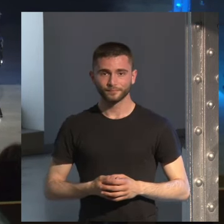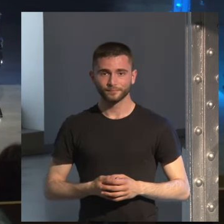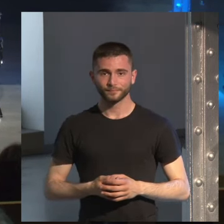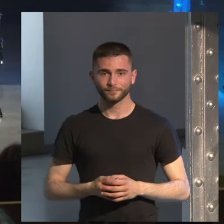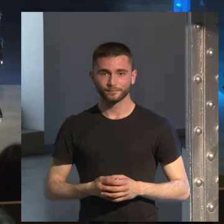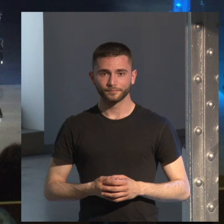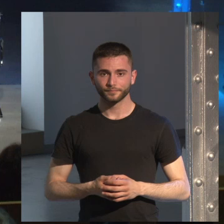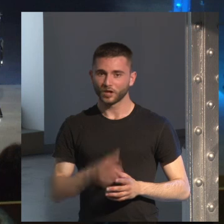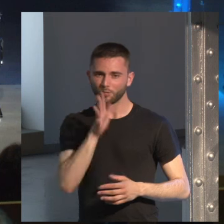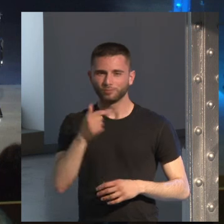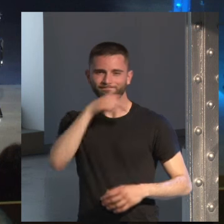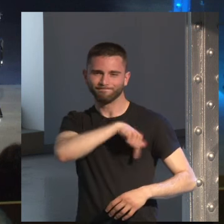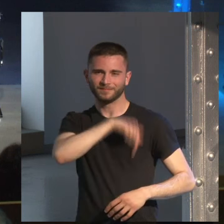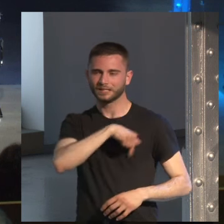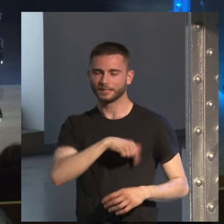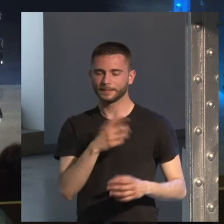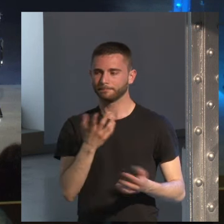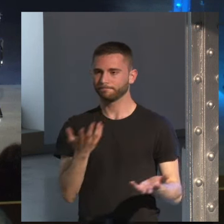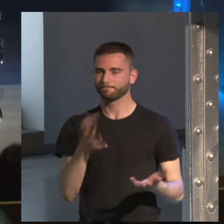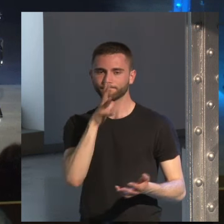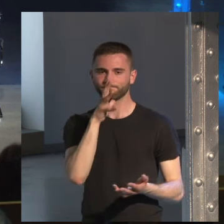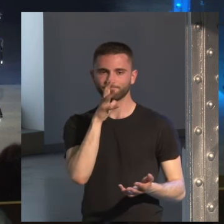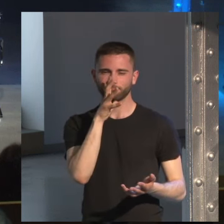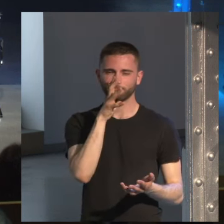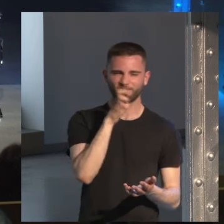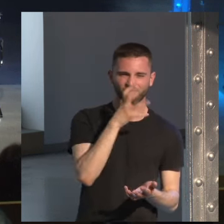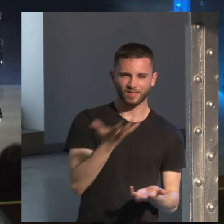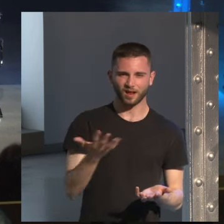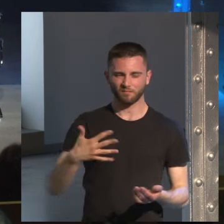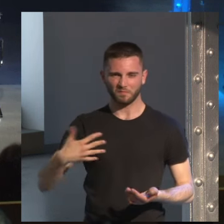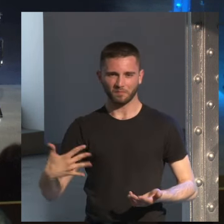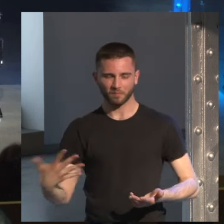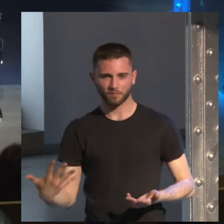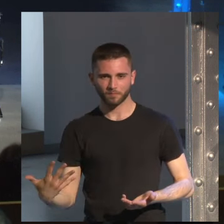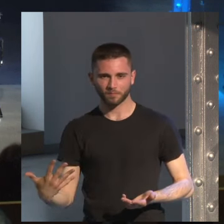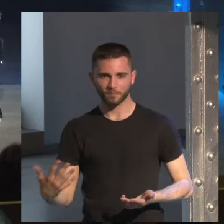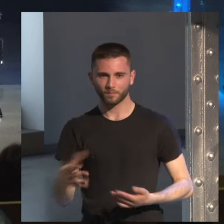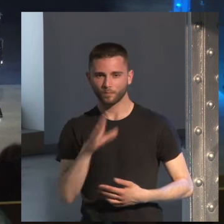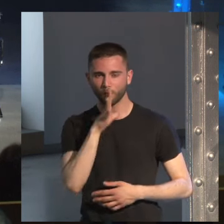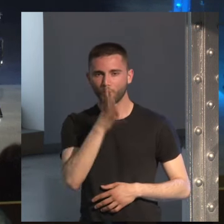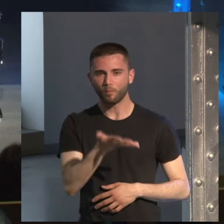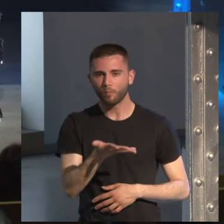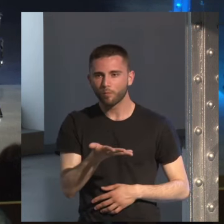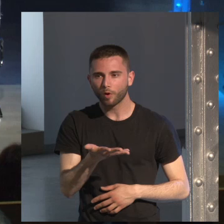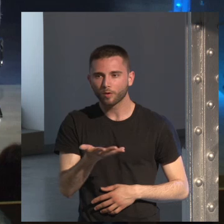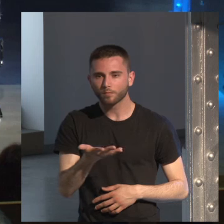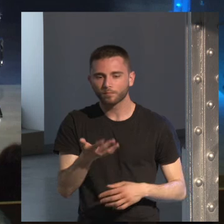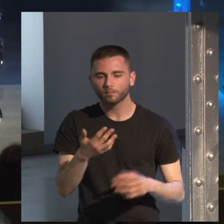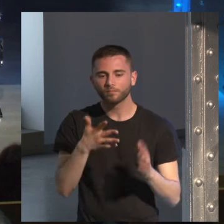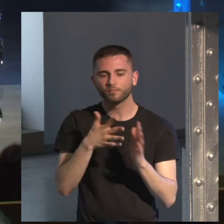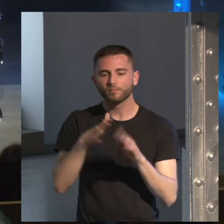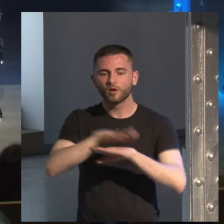sientes lo más terrible sientes que puedes llegar a ser superficial porque porque no demuestra no no explica